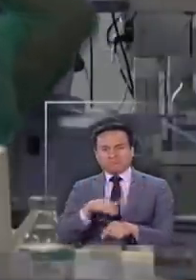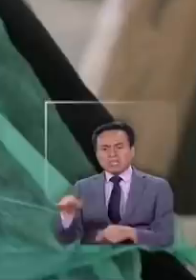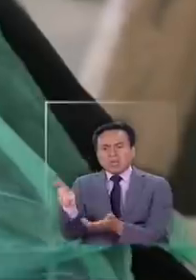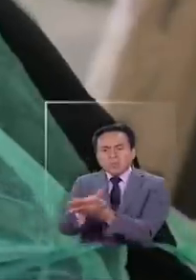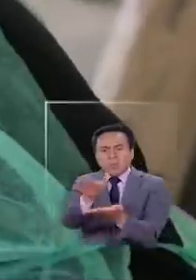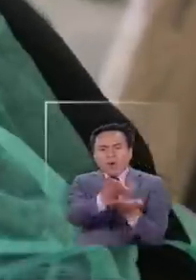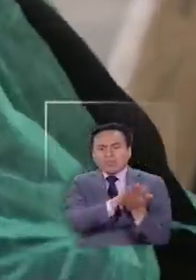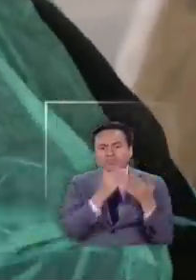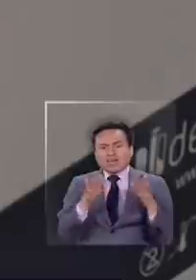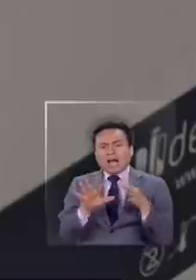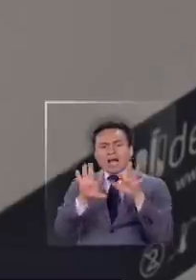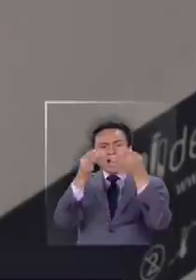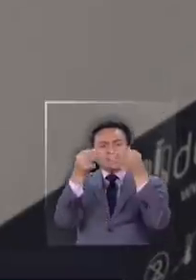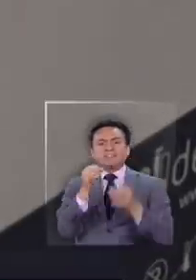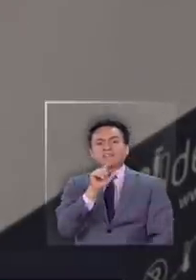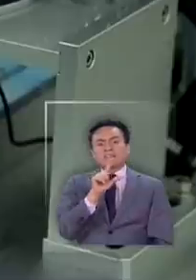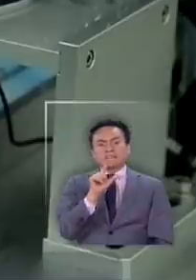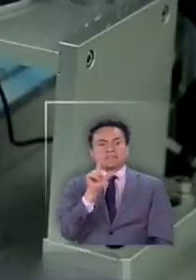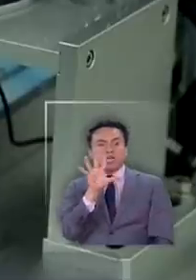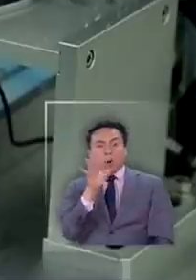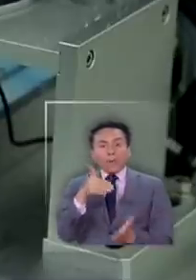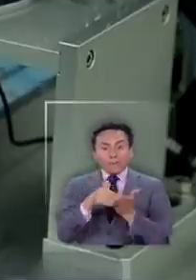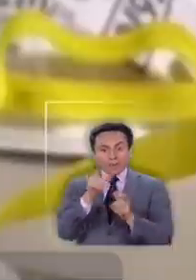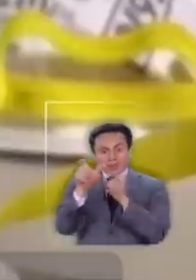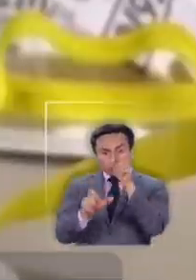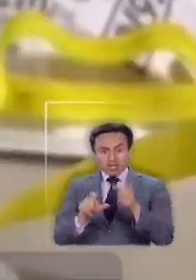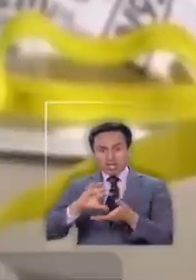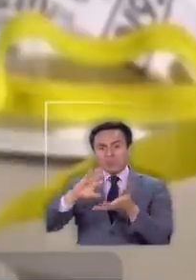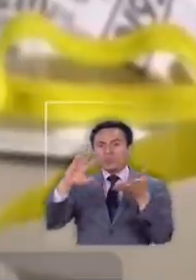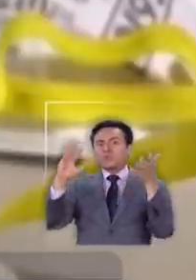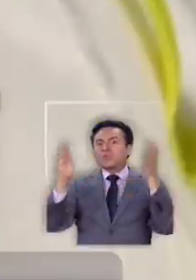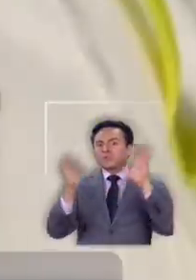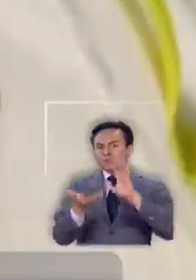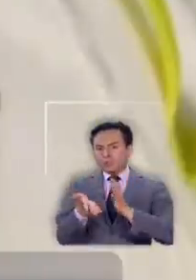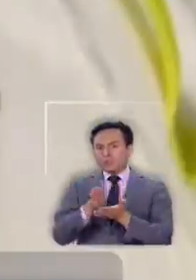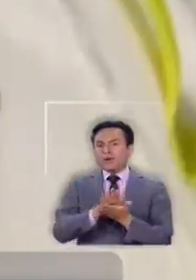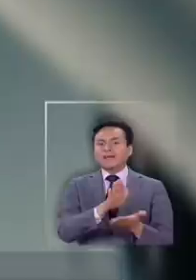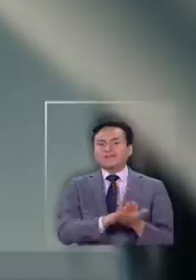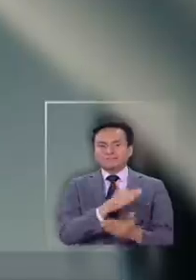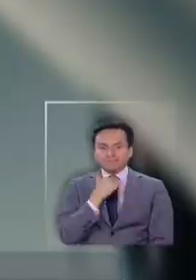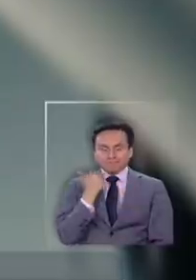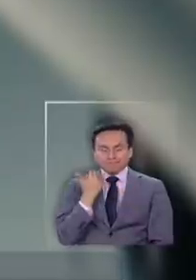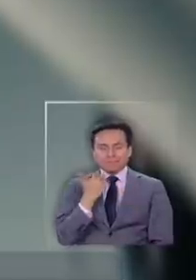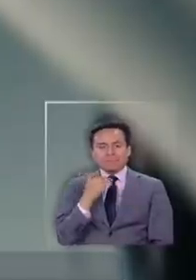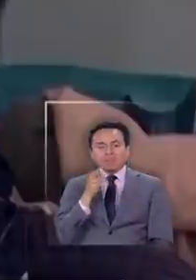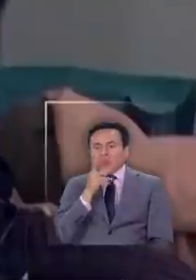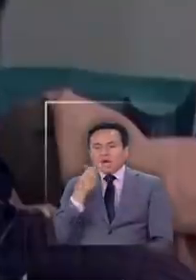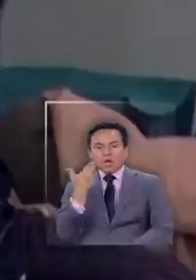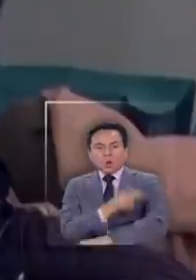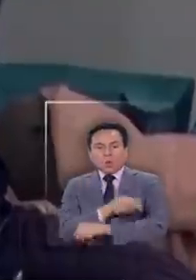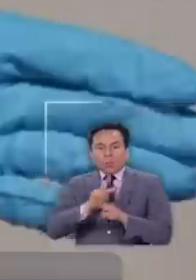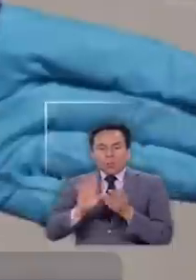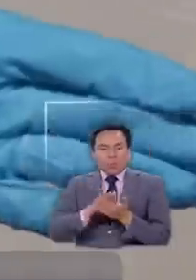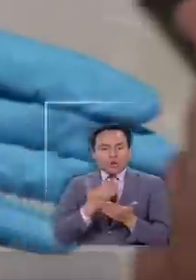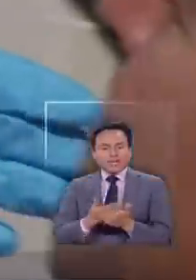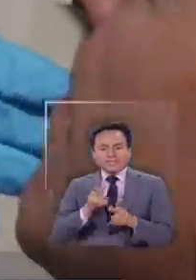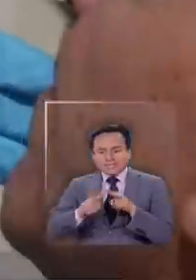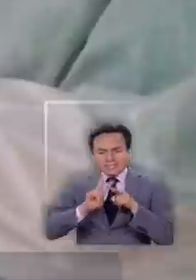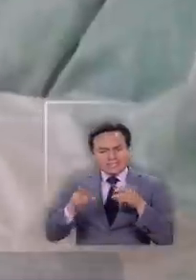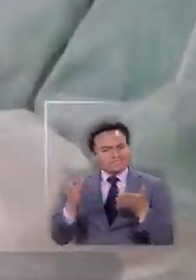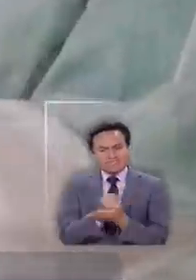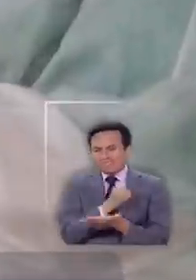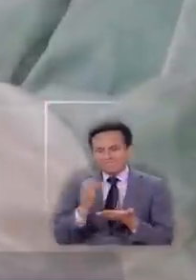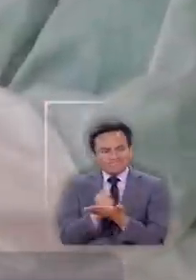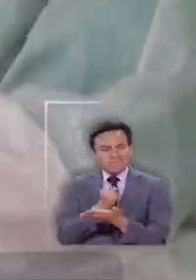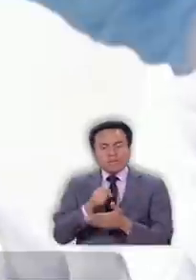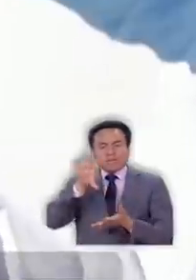muertos ya se acercan a los 75 mil en todo el mundo. Sin una cura ni tratamiento efectivo, los